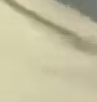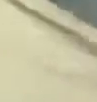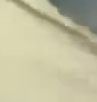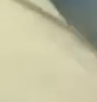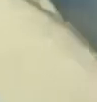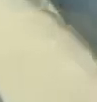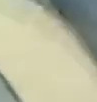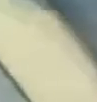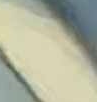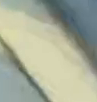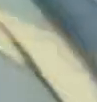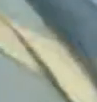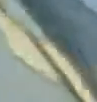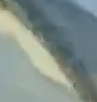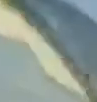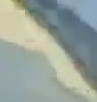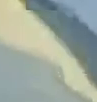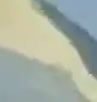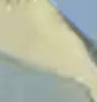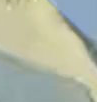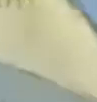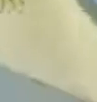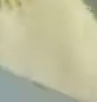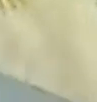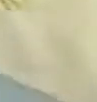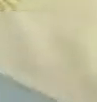continúan con sus respectivos programas gracias